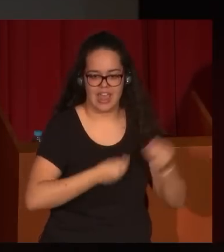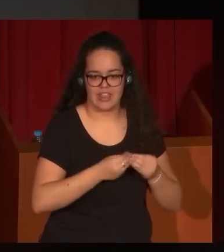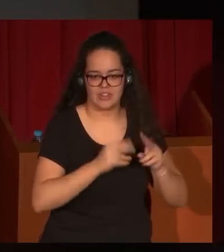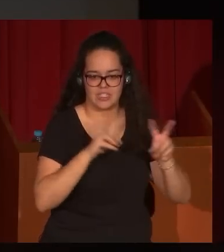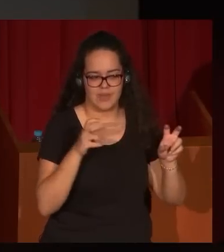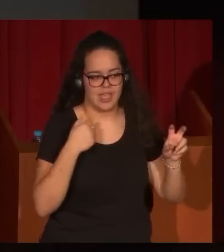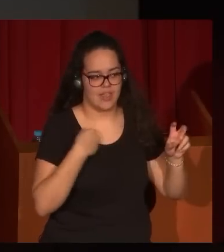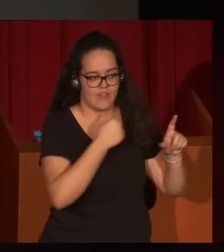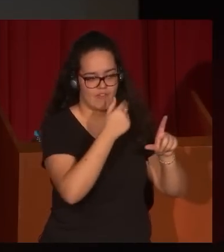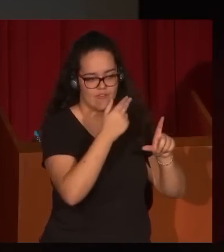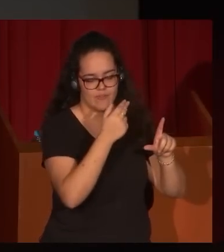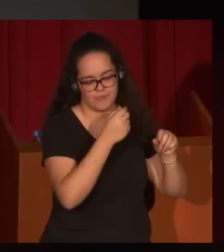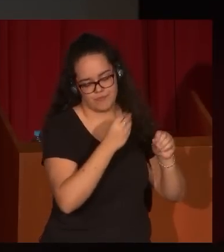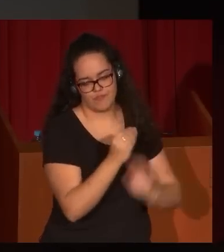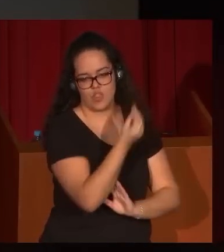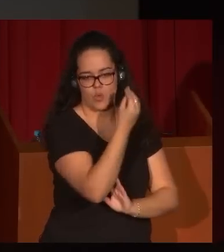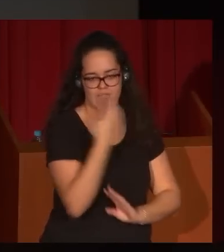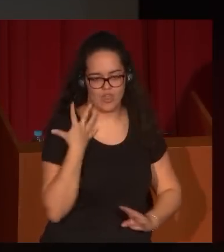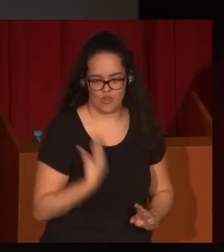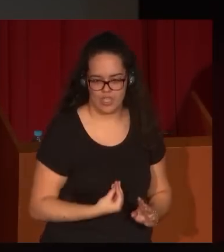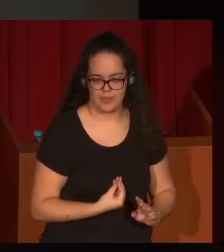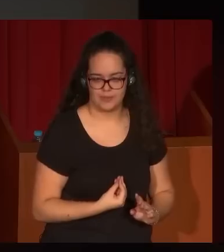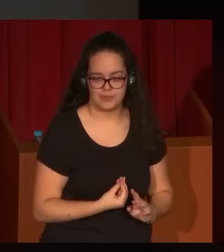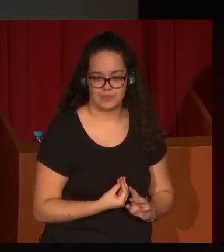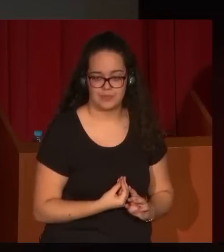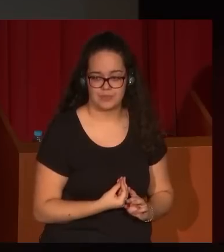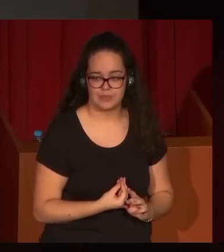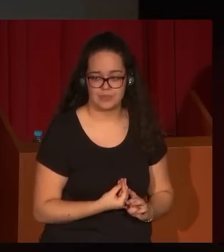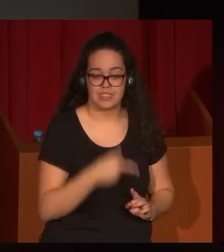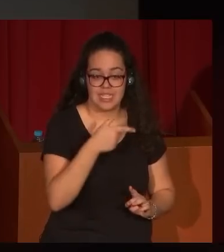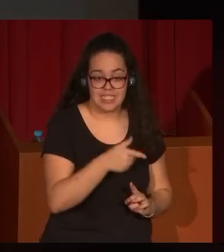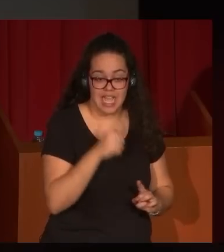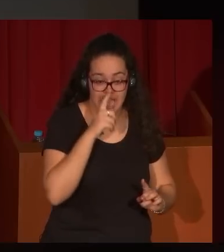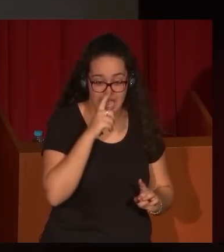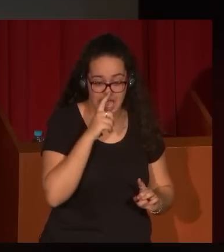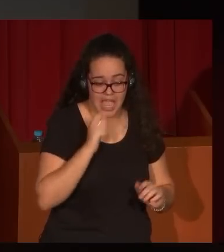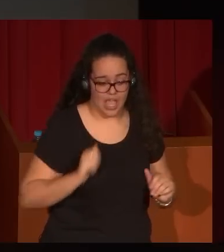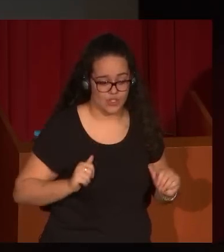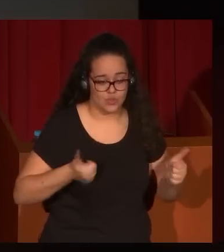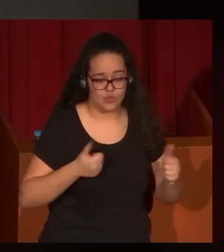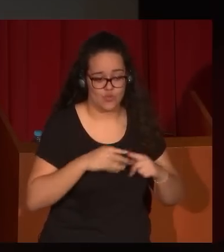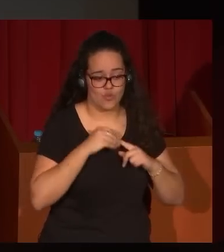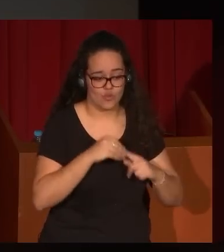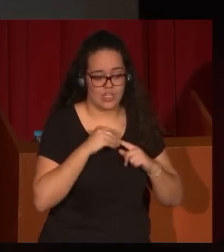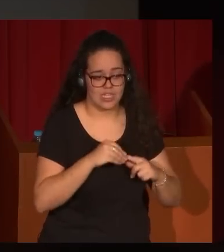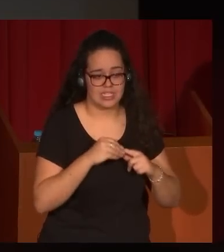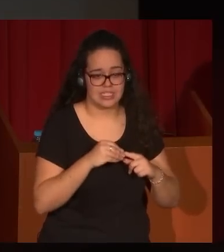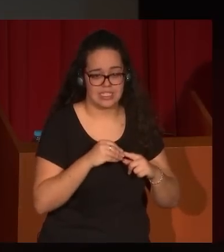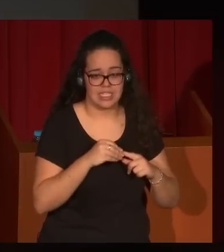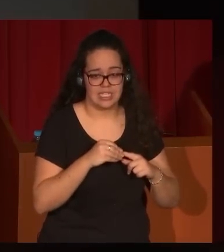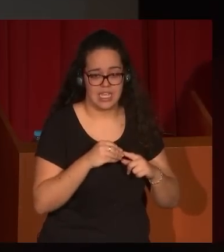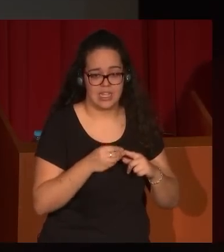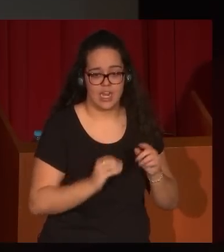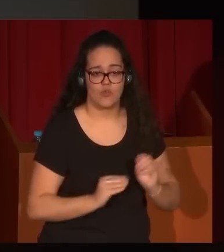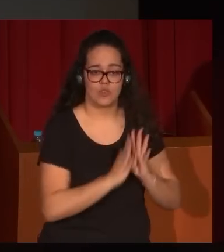Y en esos aledaños es fundamental la labor de don Enrique la Fuente Ferrari,